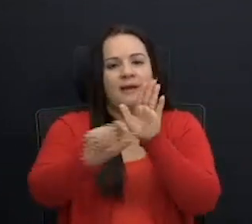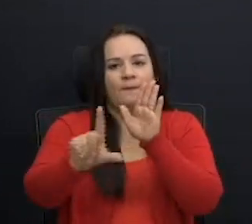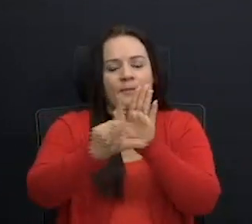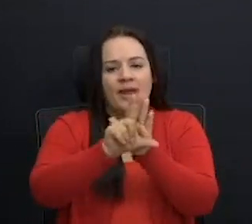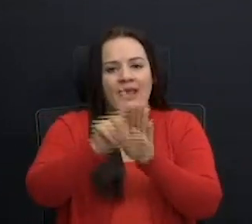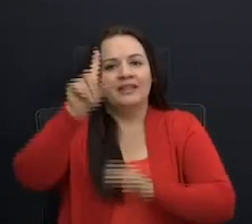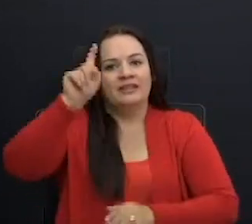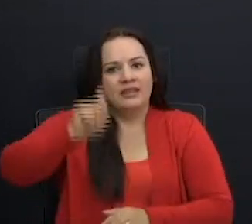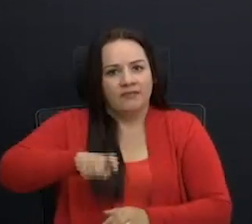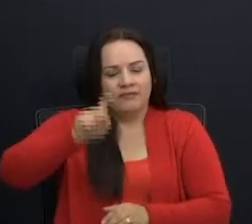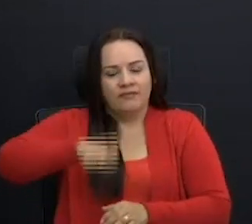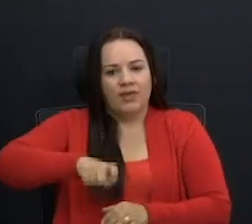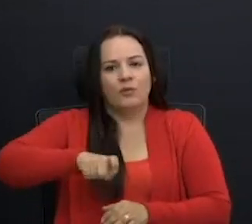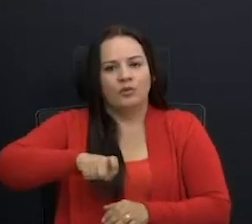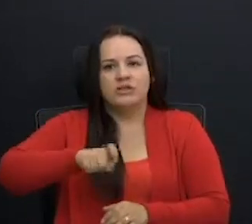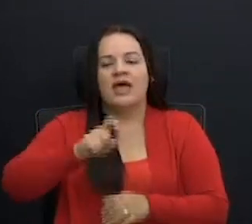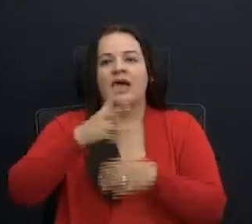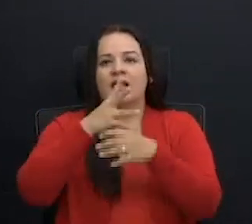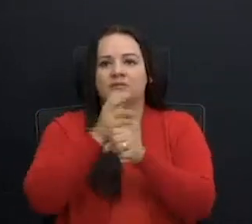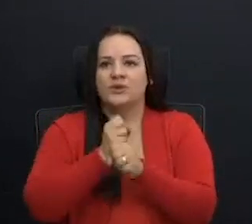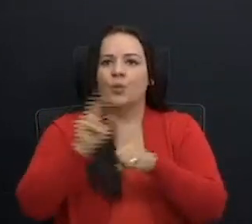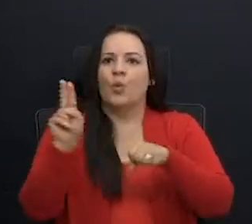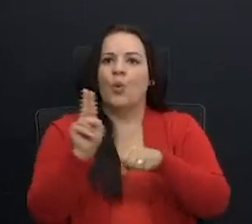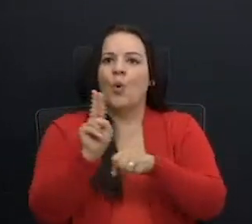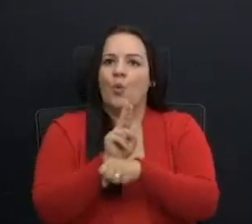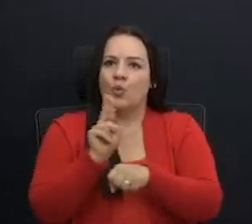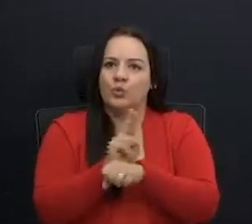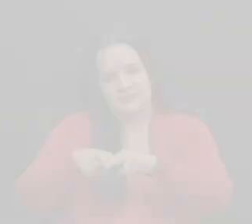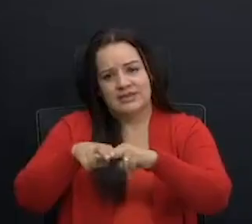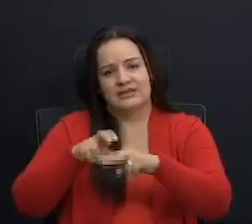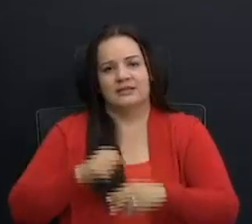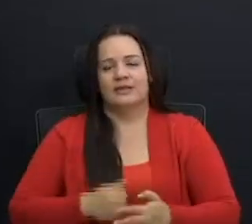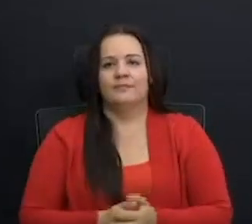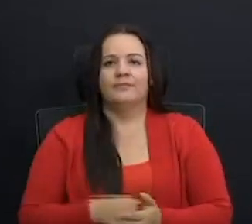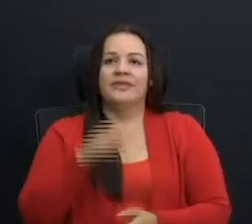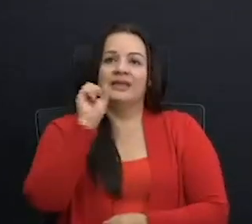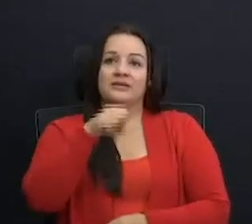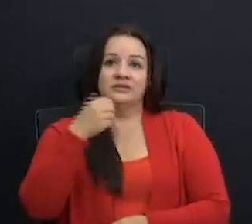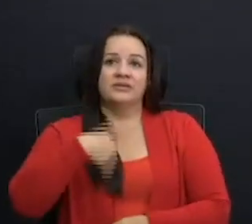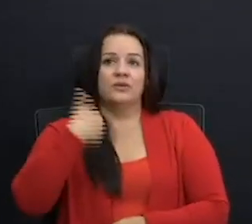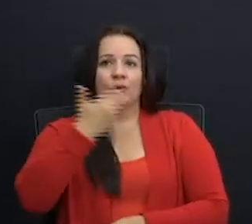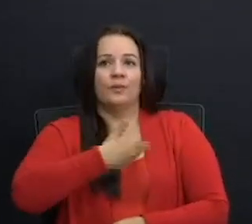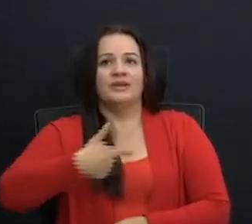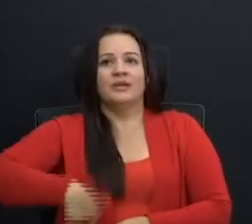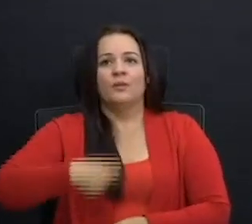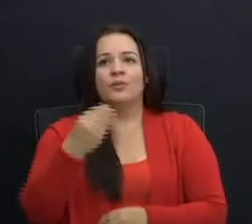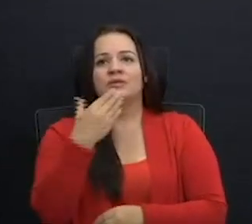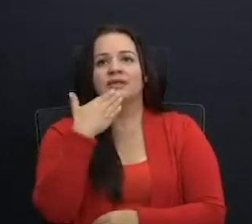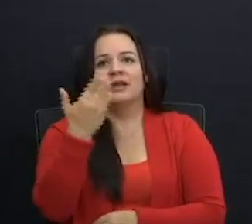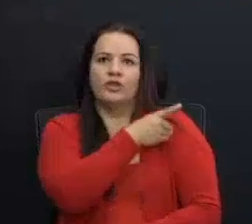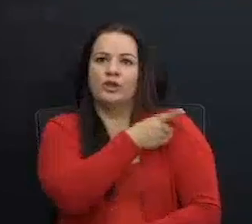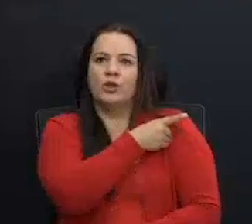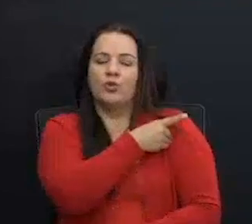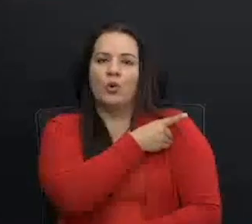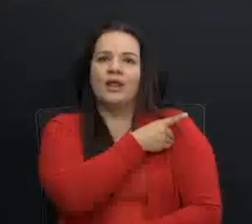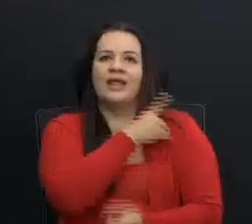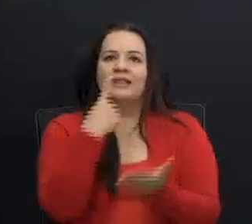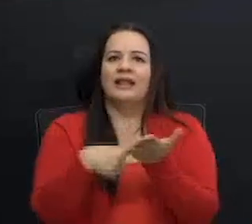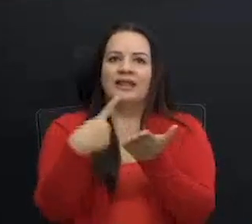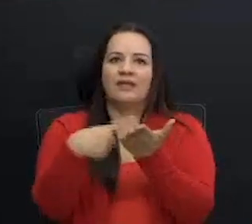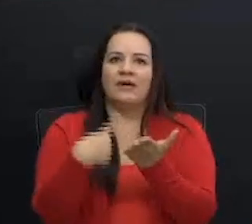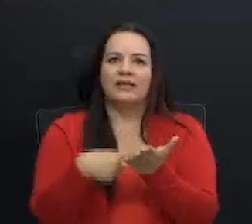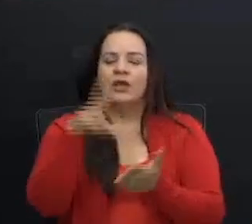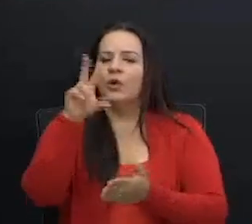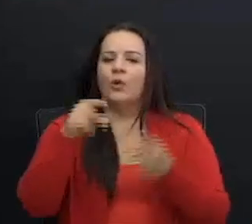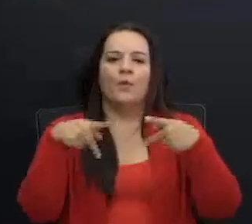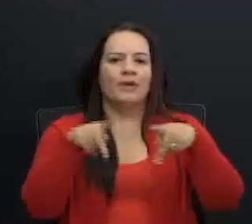debemos hacer uso de la palabra estando sentado. Sí, señor presidente, muchísimas gracias por su recomendación. No permita